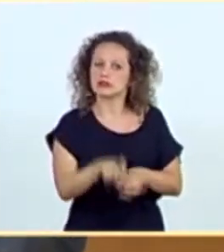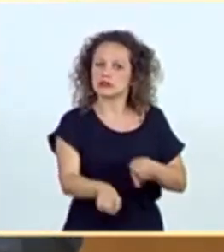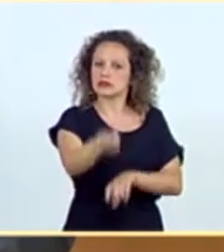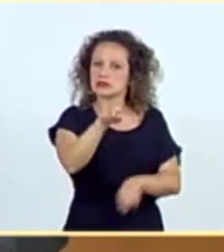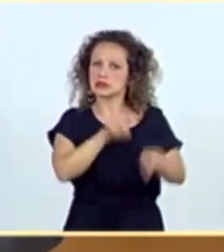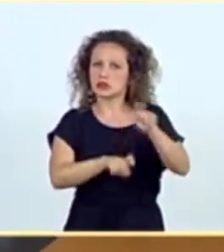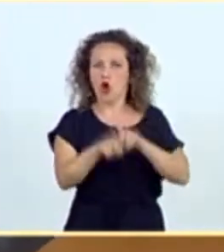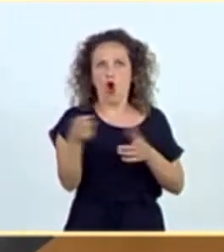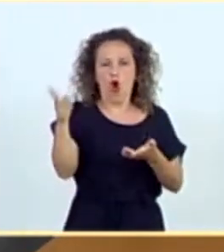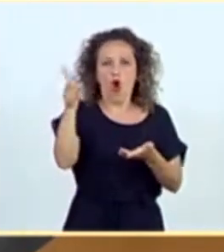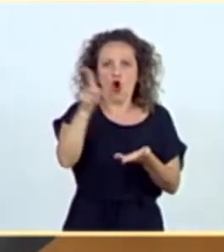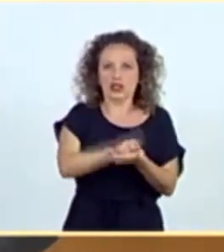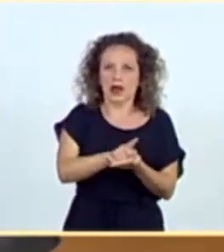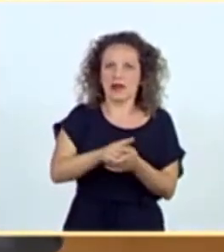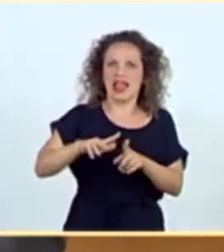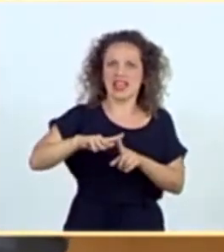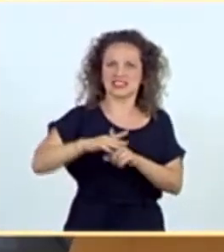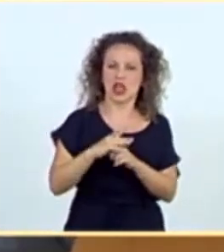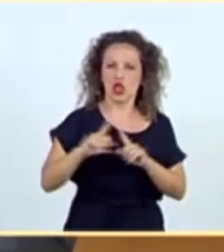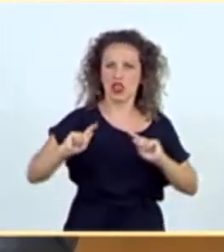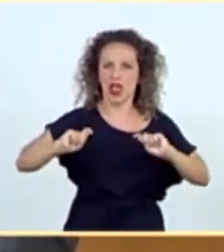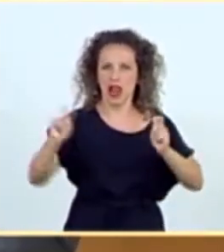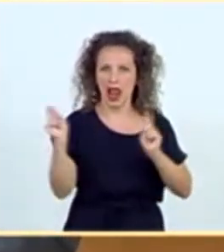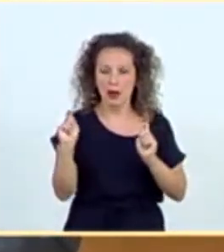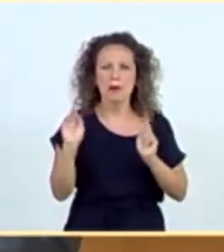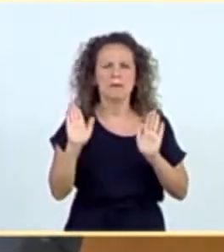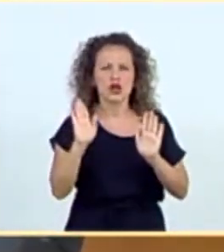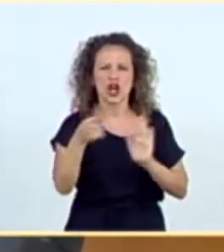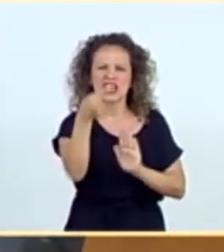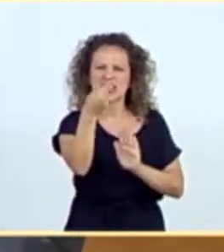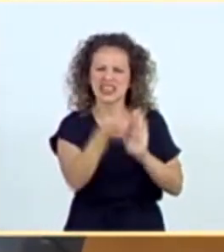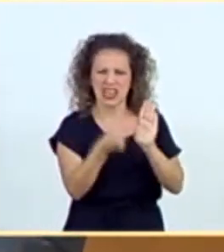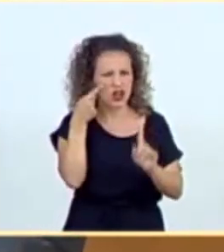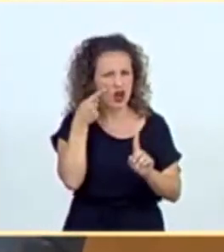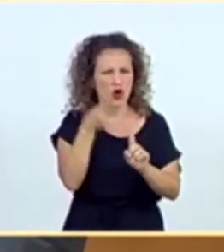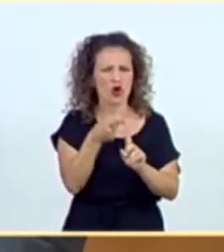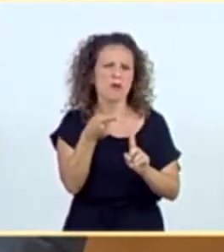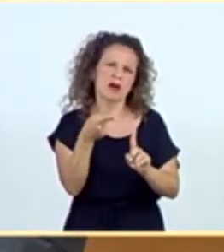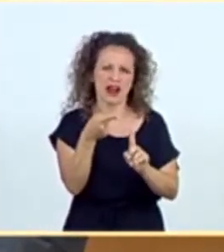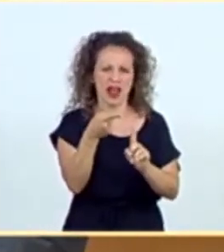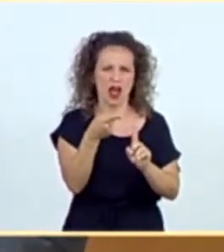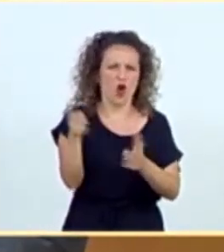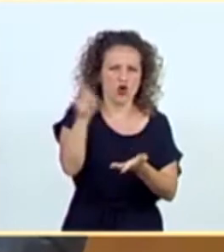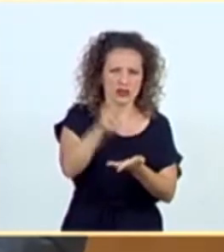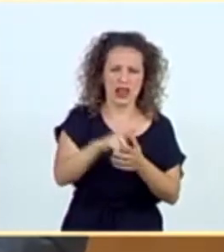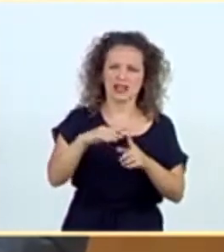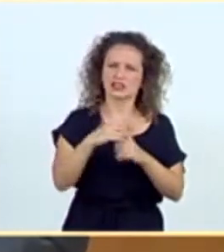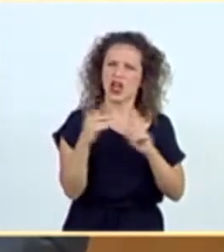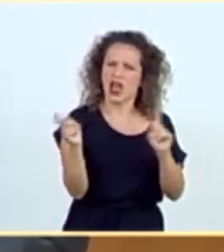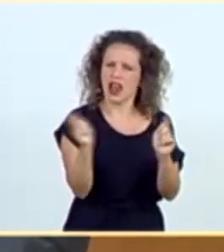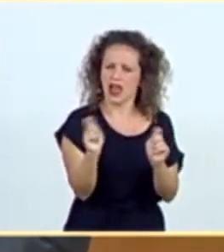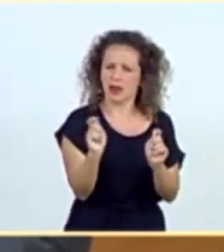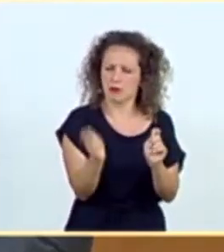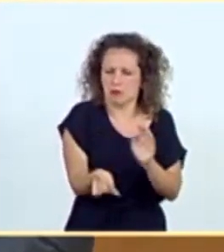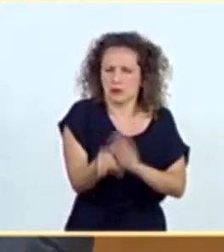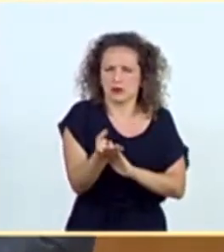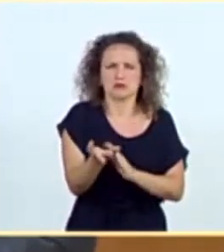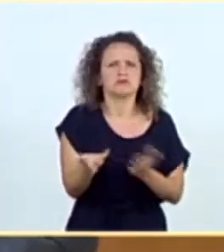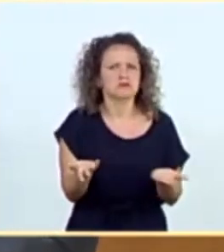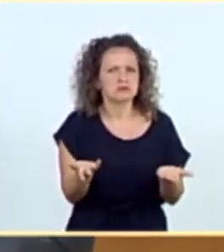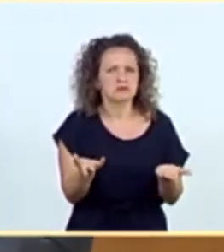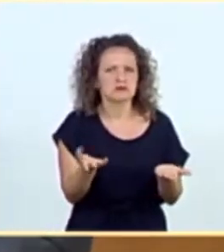decretar el estado de alarma, ¿qué criterios objetivos se tienen que dar para que vuelva a decretar el estado de alarma que nos anunciaba el otro día